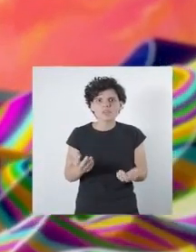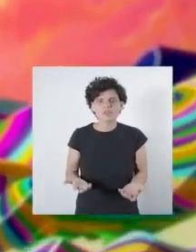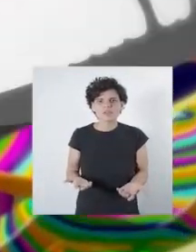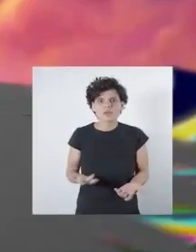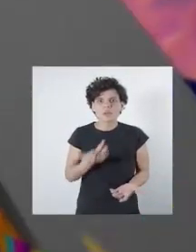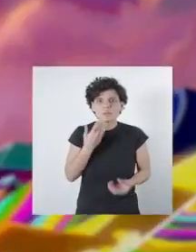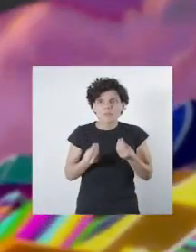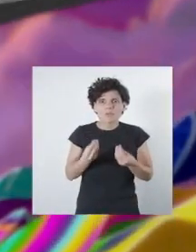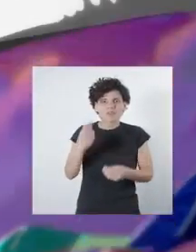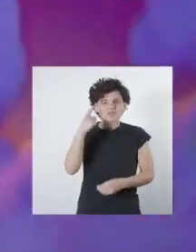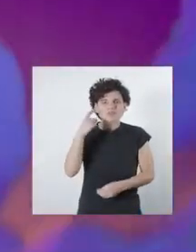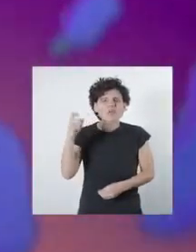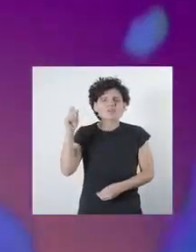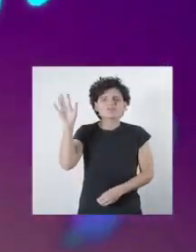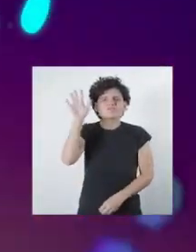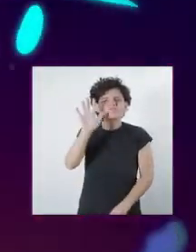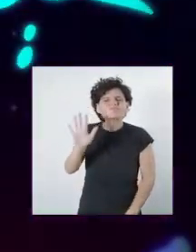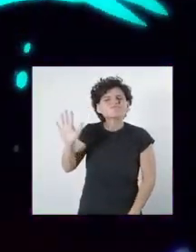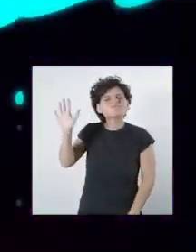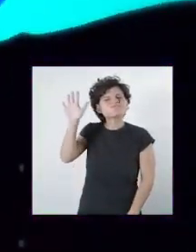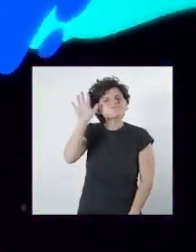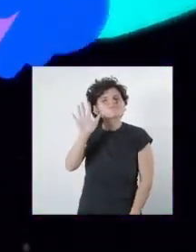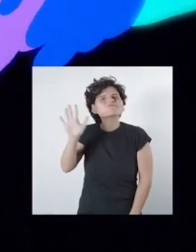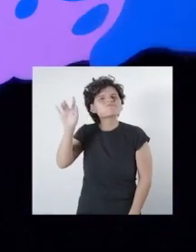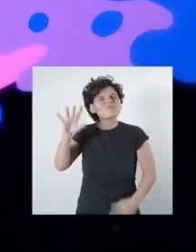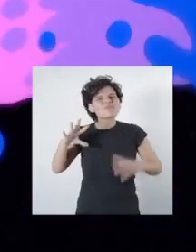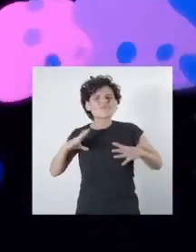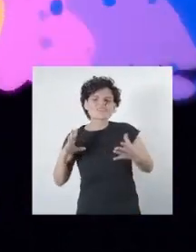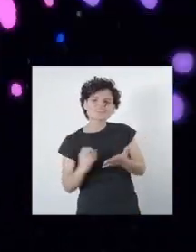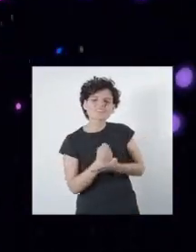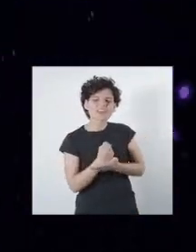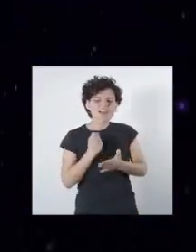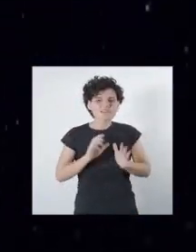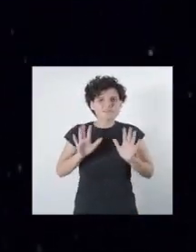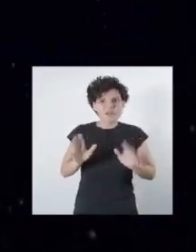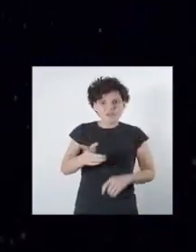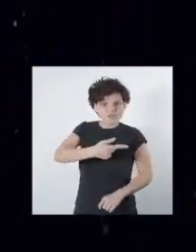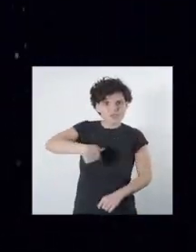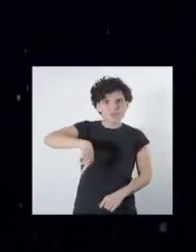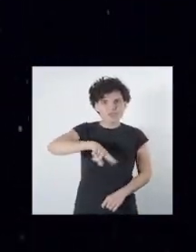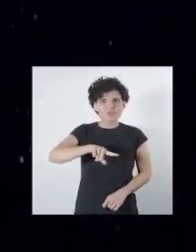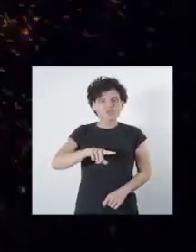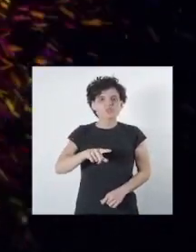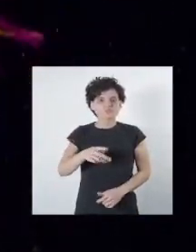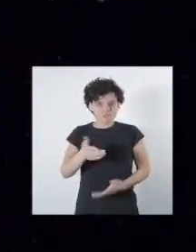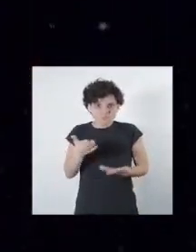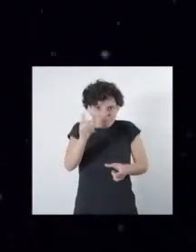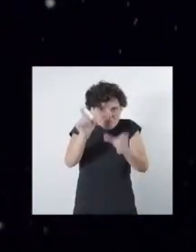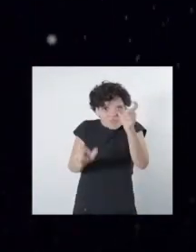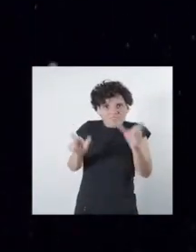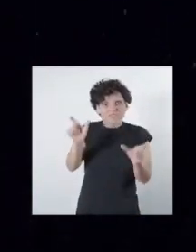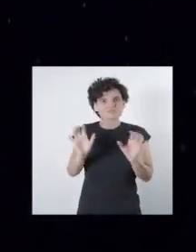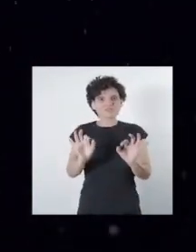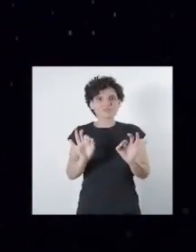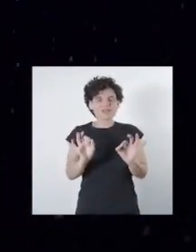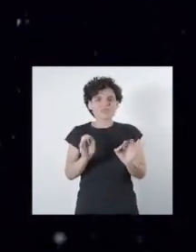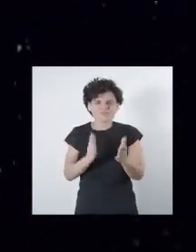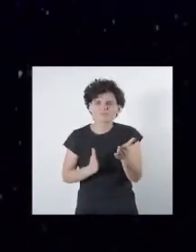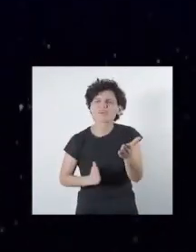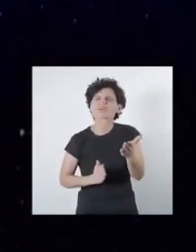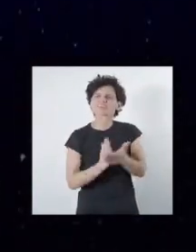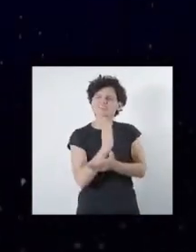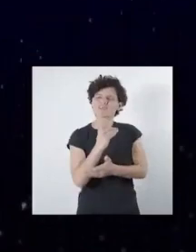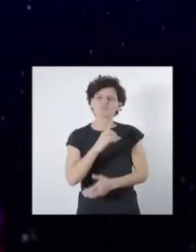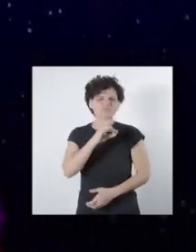Porque ese sueño sigue ahí, intacto, esperando que nosotros, y nosotras, el pueblo, comencemos a construir